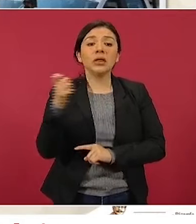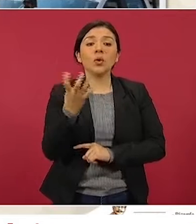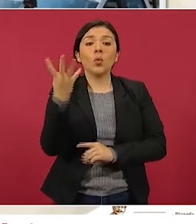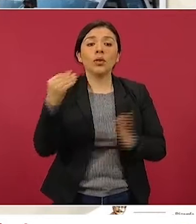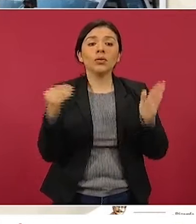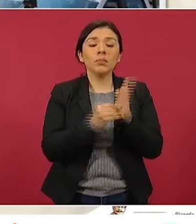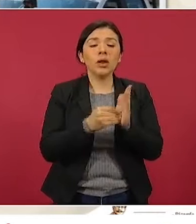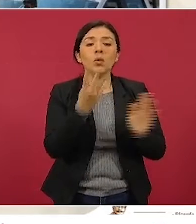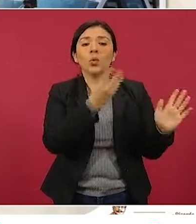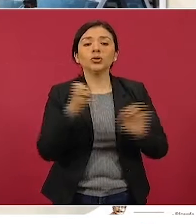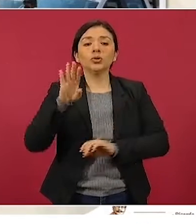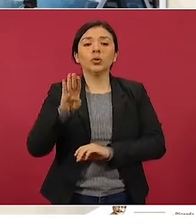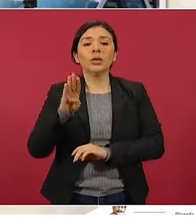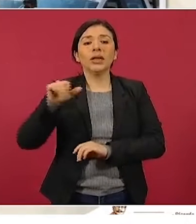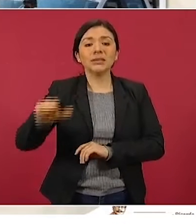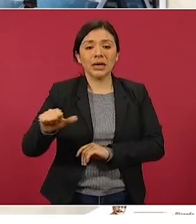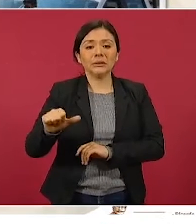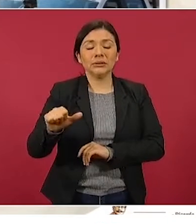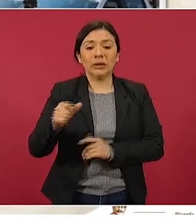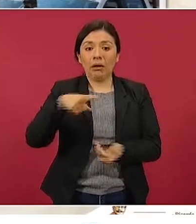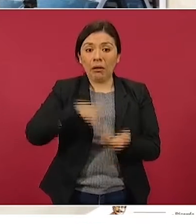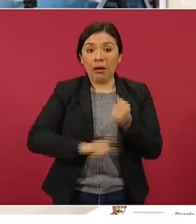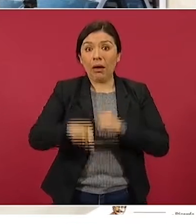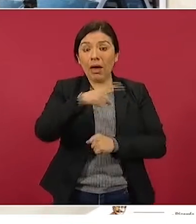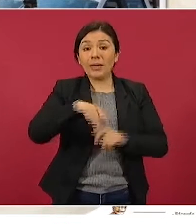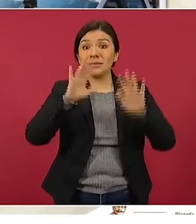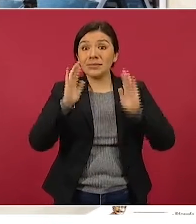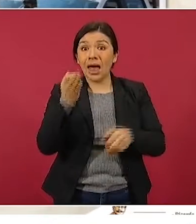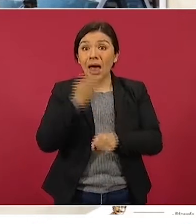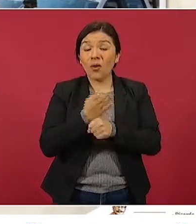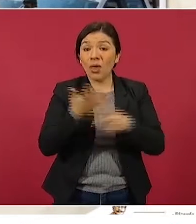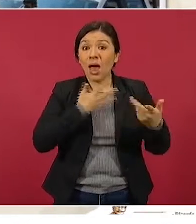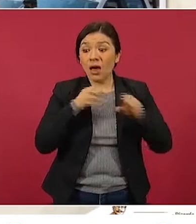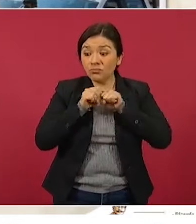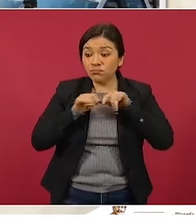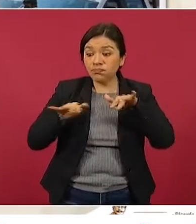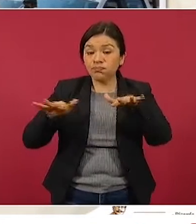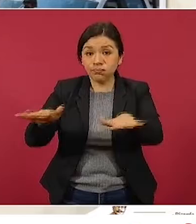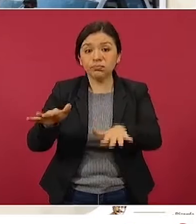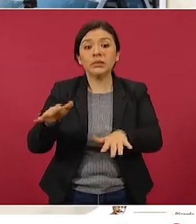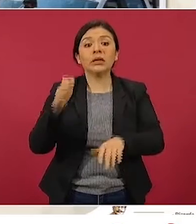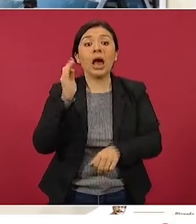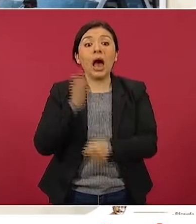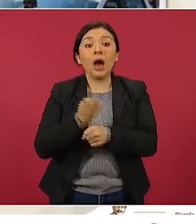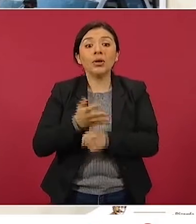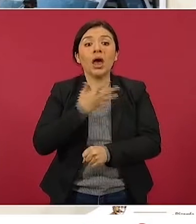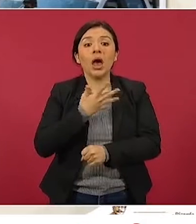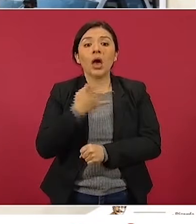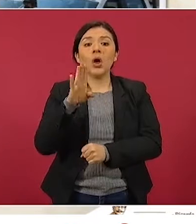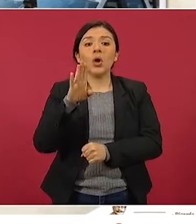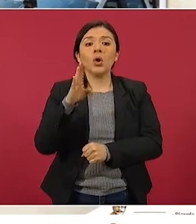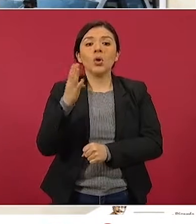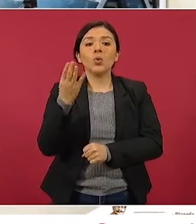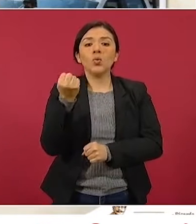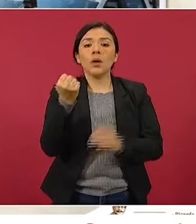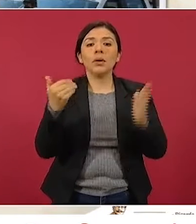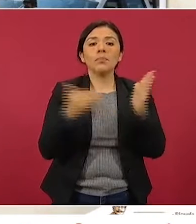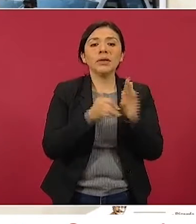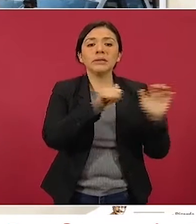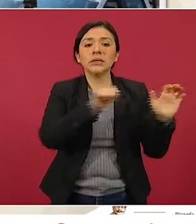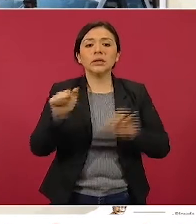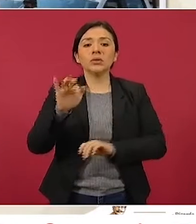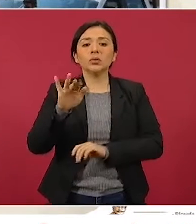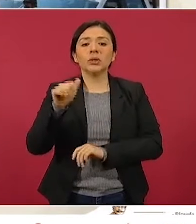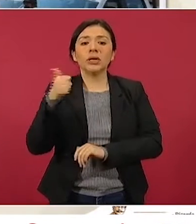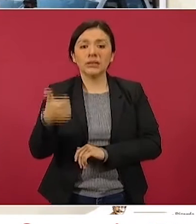496, de ellos desplegados se encuentran 9 mil 656